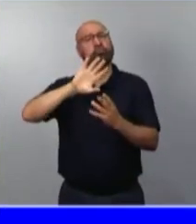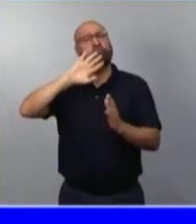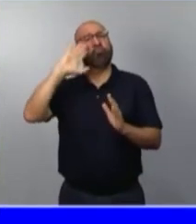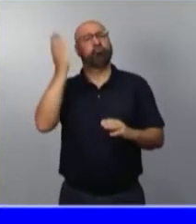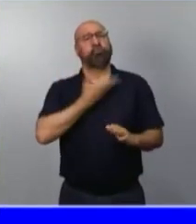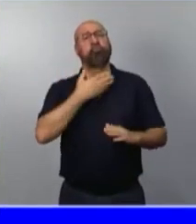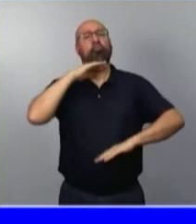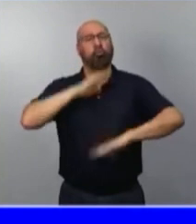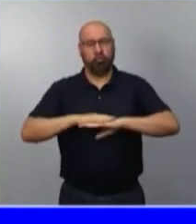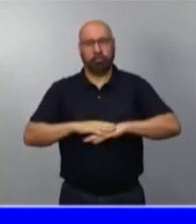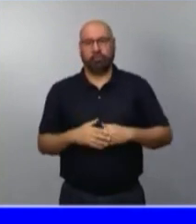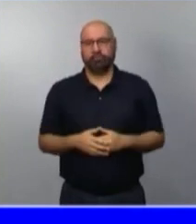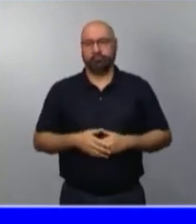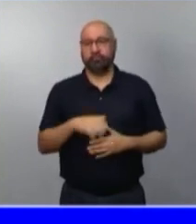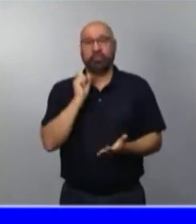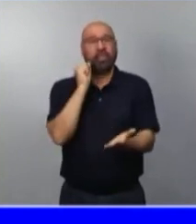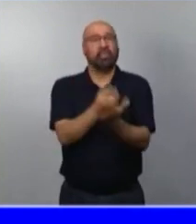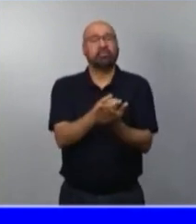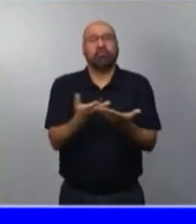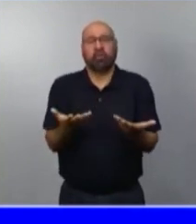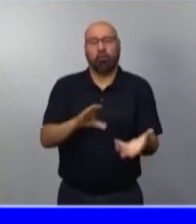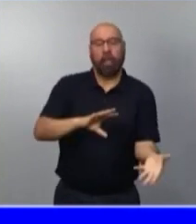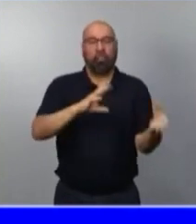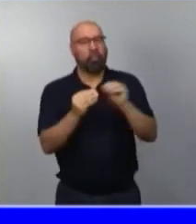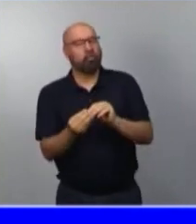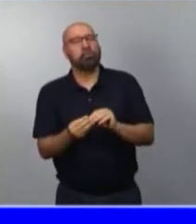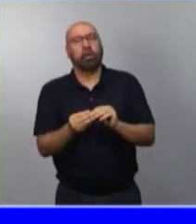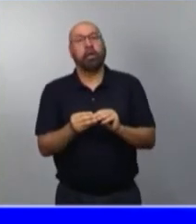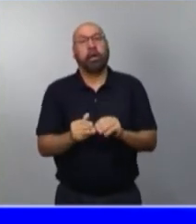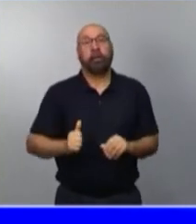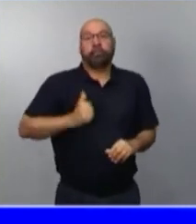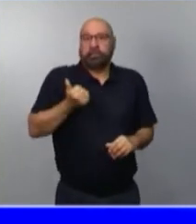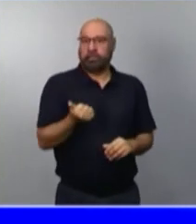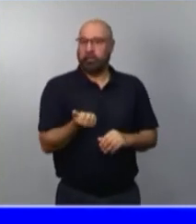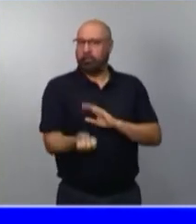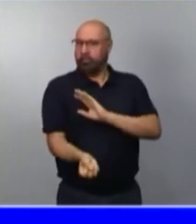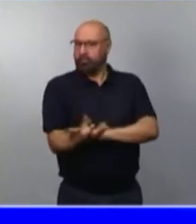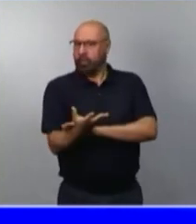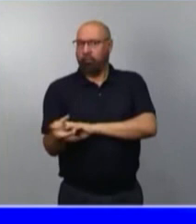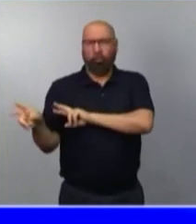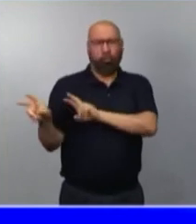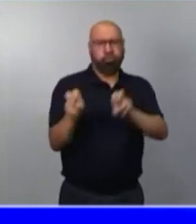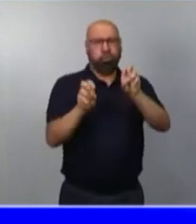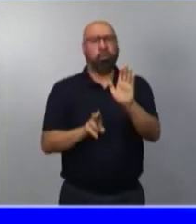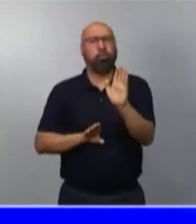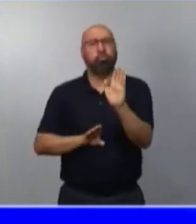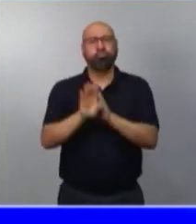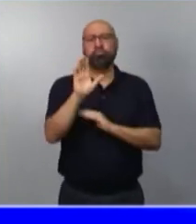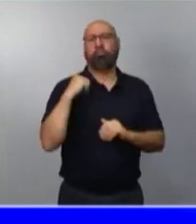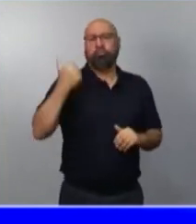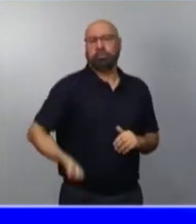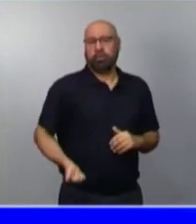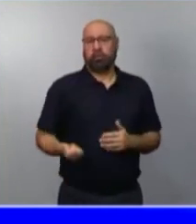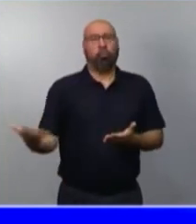si nos adaptamos y anticipamos, podemos convertirlo también en una oportunidad inmensa de prosperidad para el conjunto del continente.